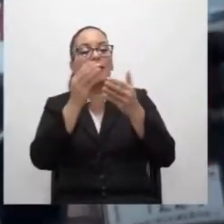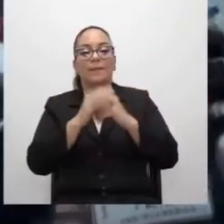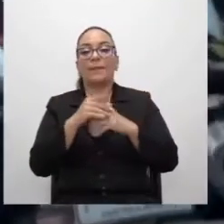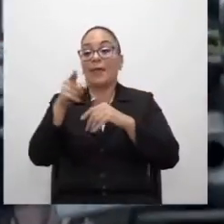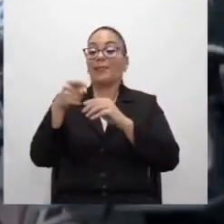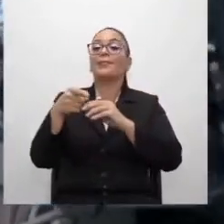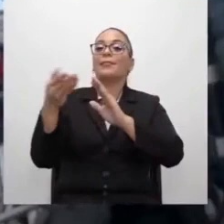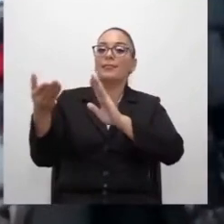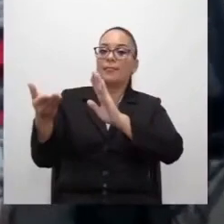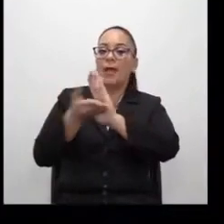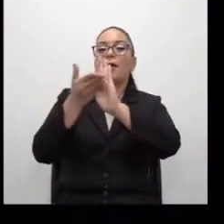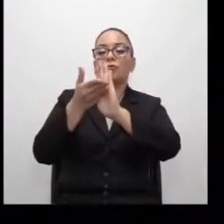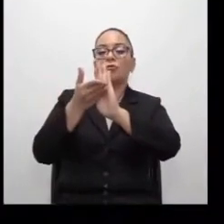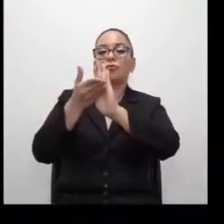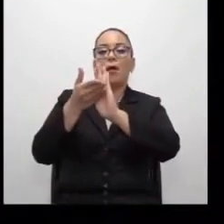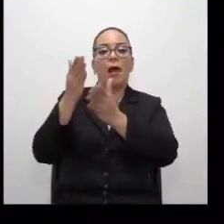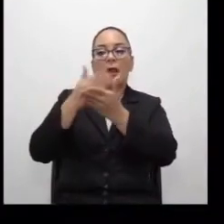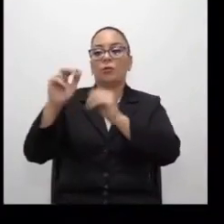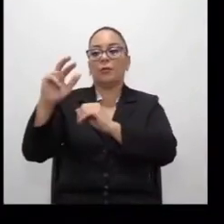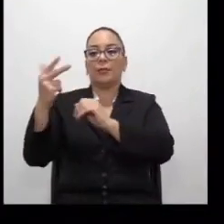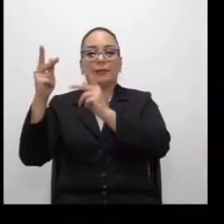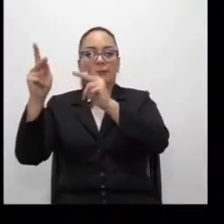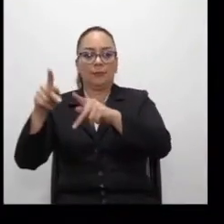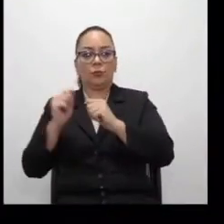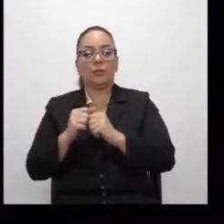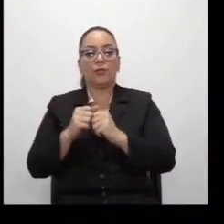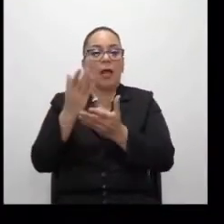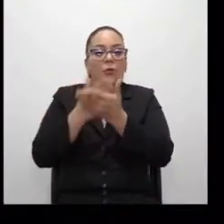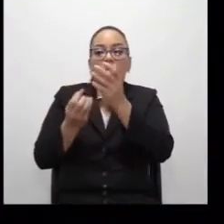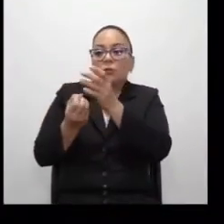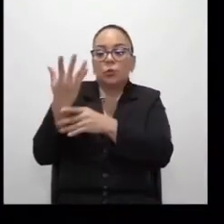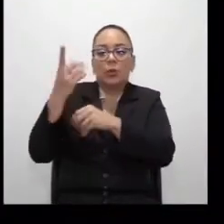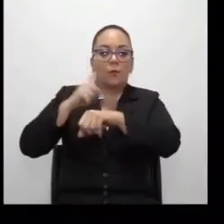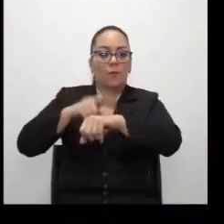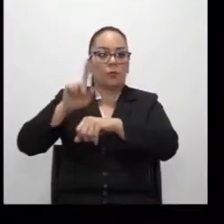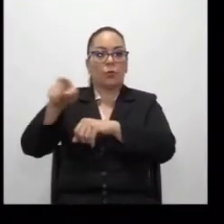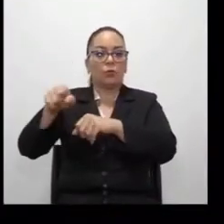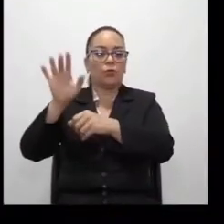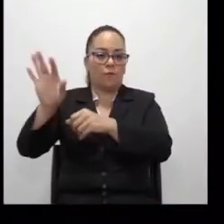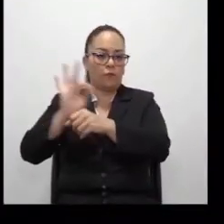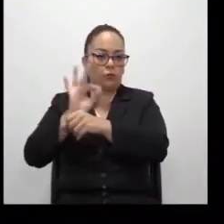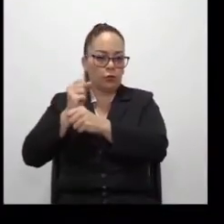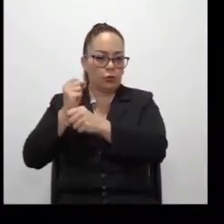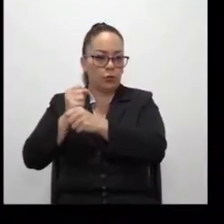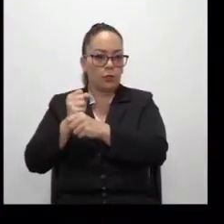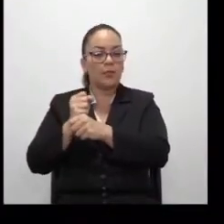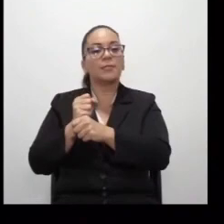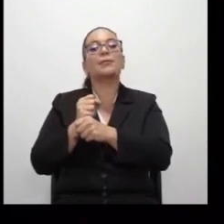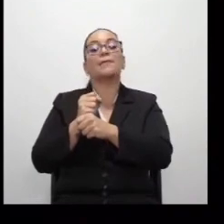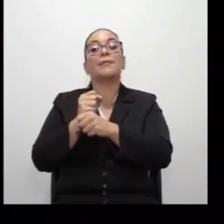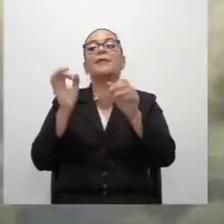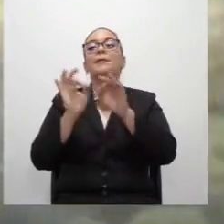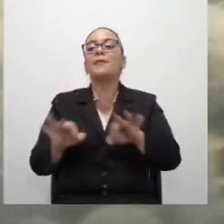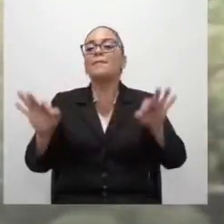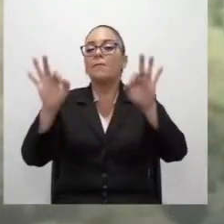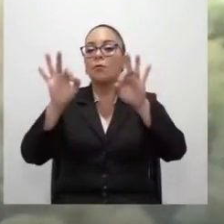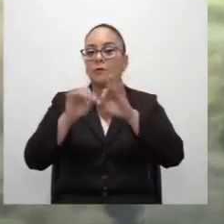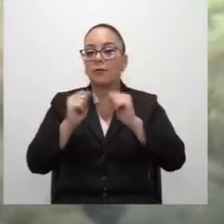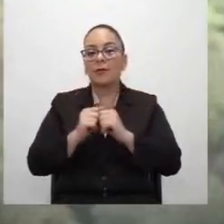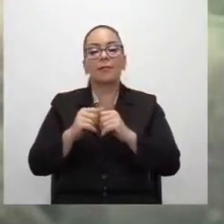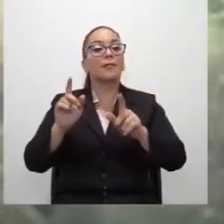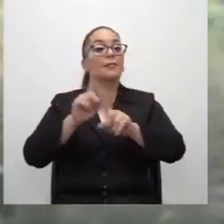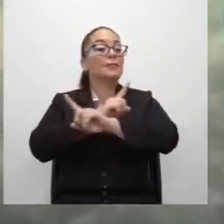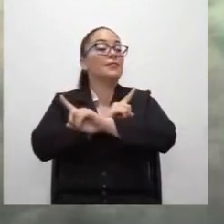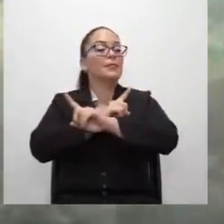y perjuicios contra terceros que surjan en el ejercicio de sus funciones y, muy importante, ya no